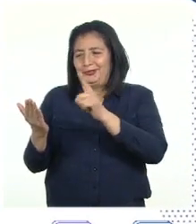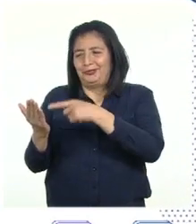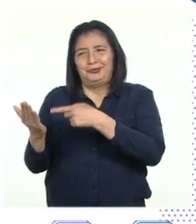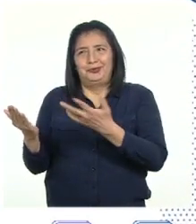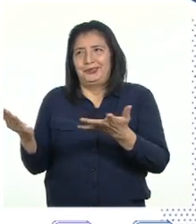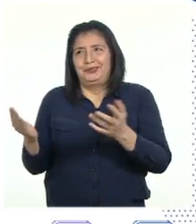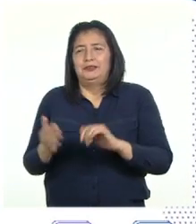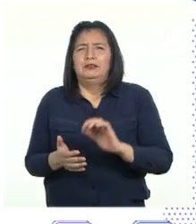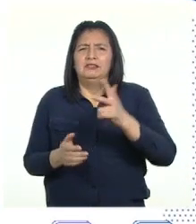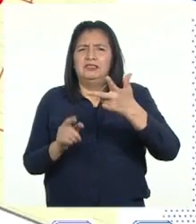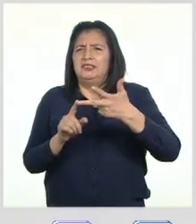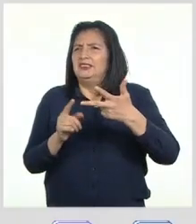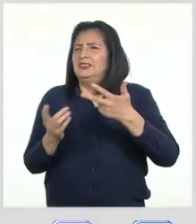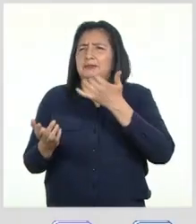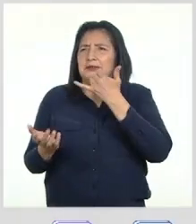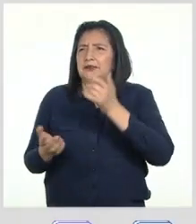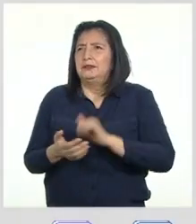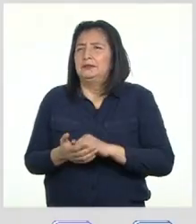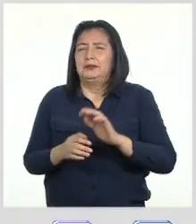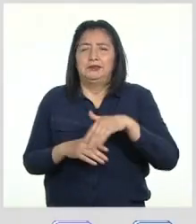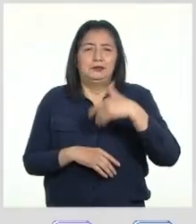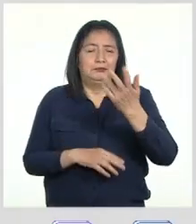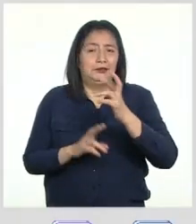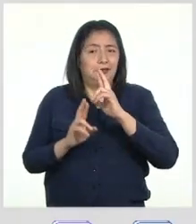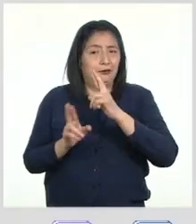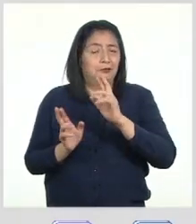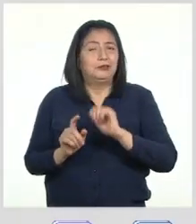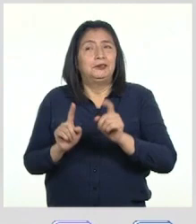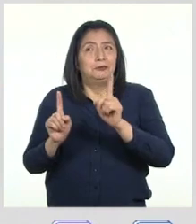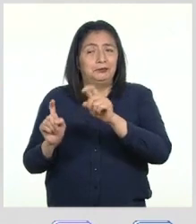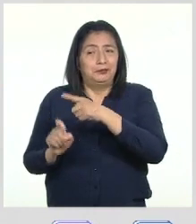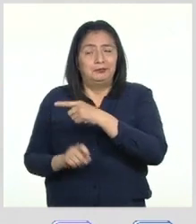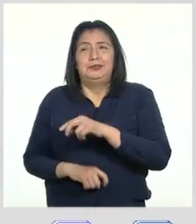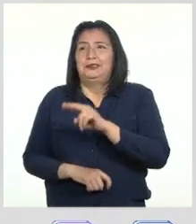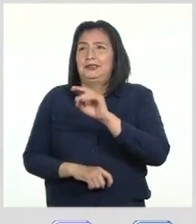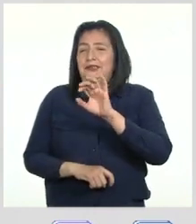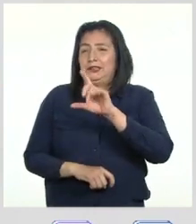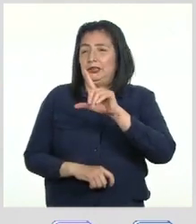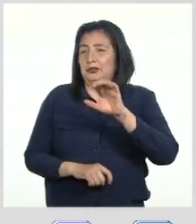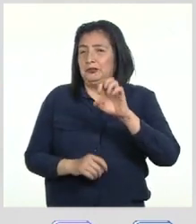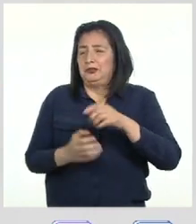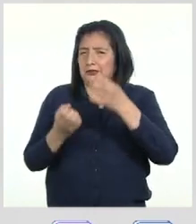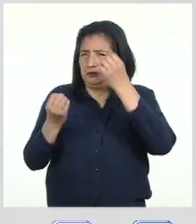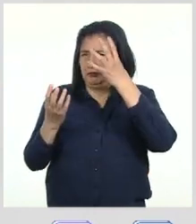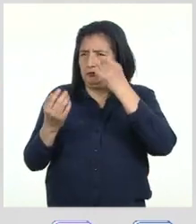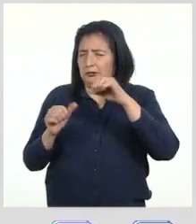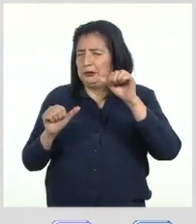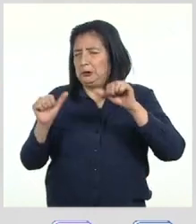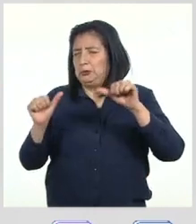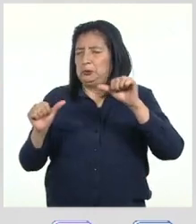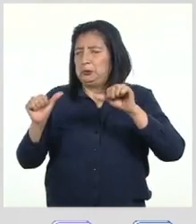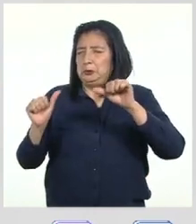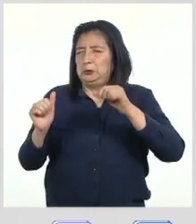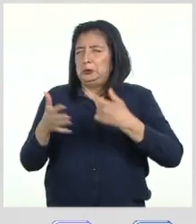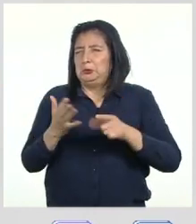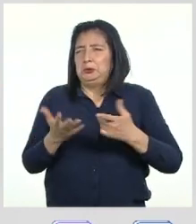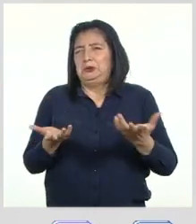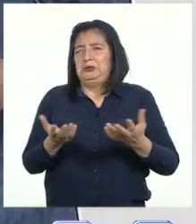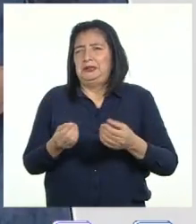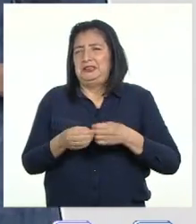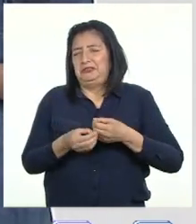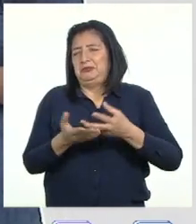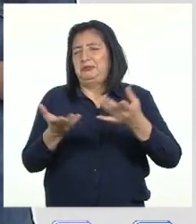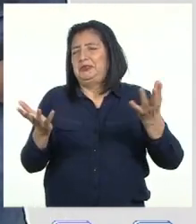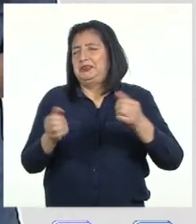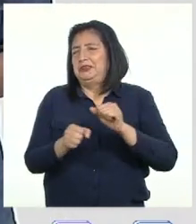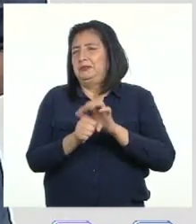ocurre con el paso tres Para luego responder a la pregunta de Nicole Respecto de la información dudosa que circula sobre las vacunas